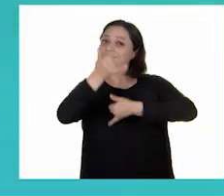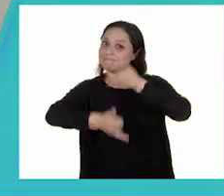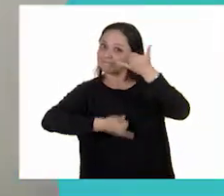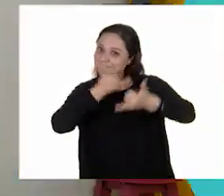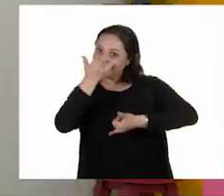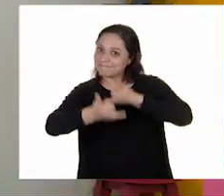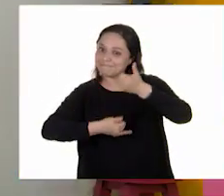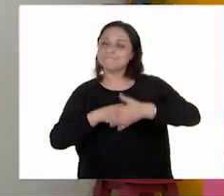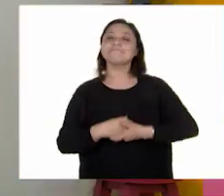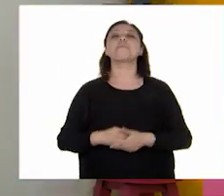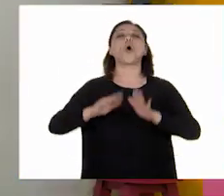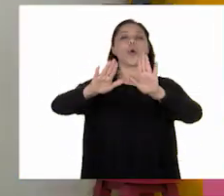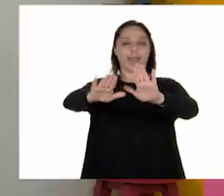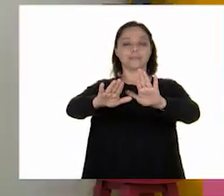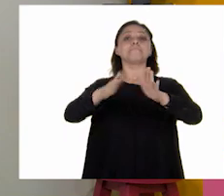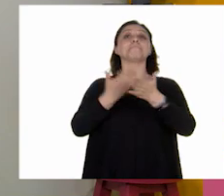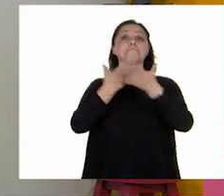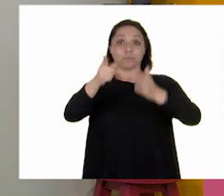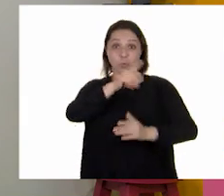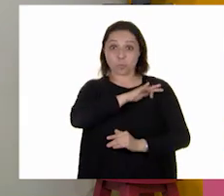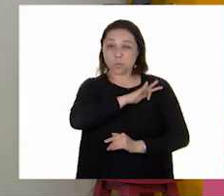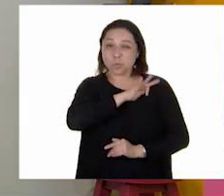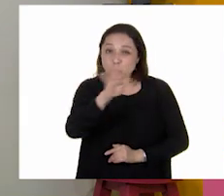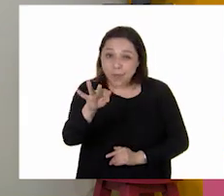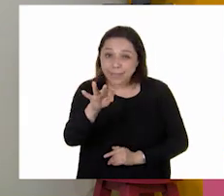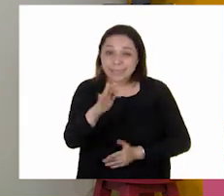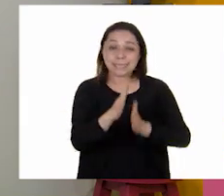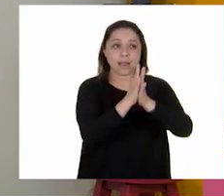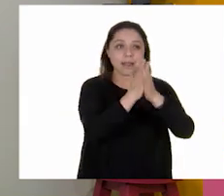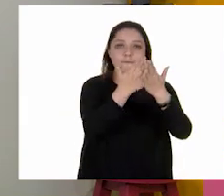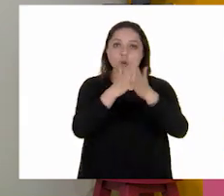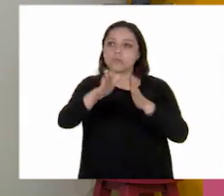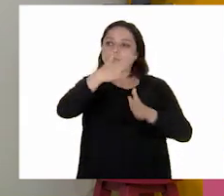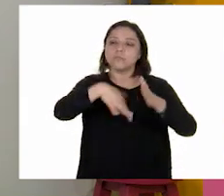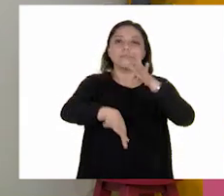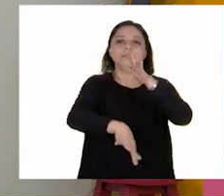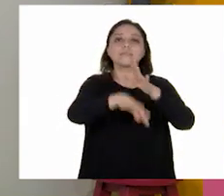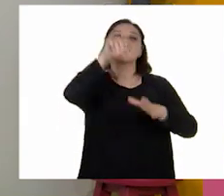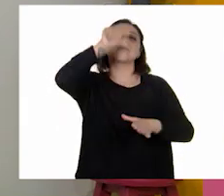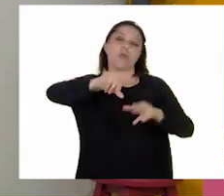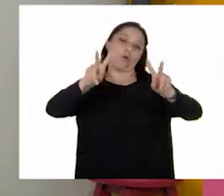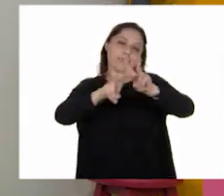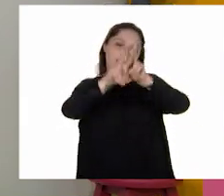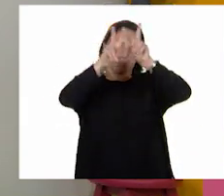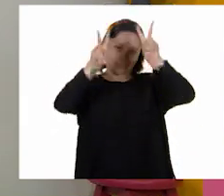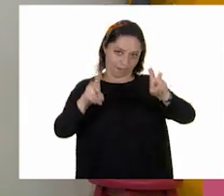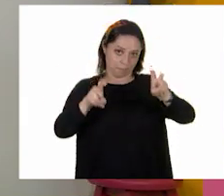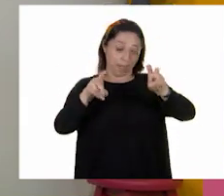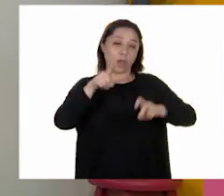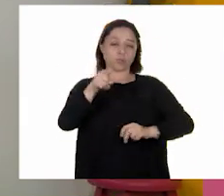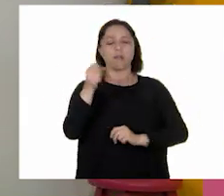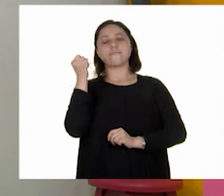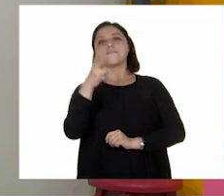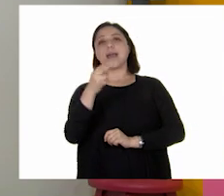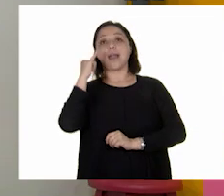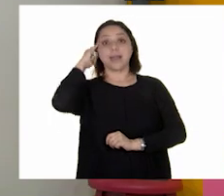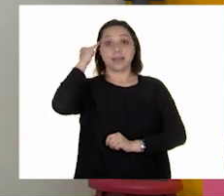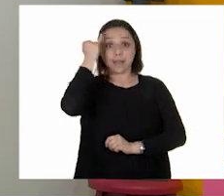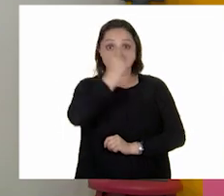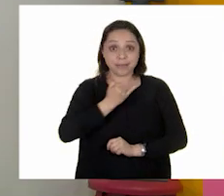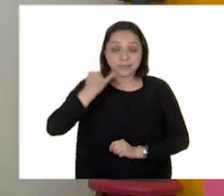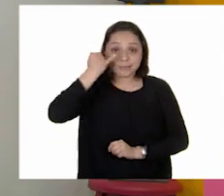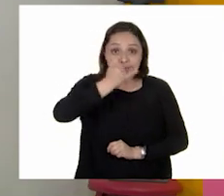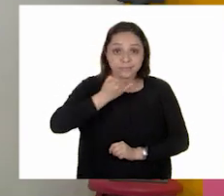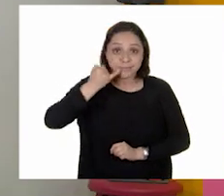Muy bien, bueno, ahora sí te es posible consulta otros libros y comenta el tema de hoy con tu familia. Si tienes la fortuna de hablar una